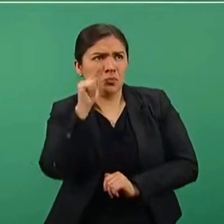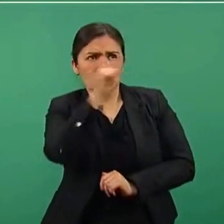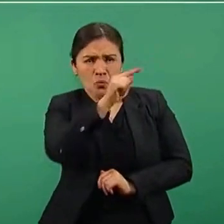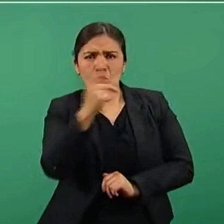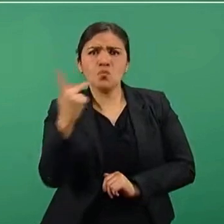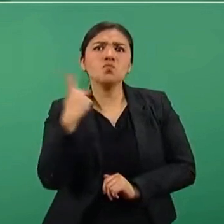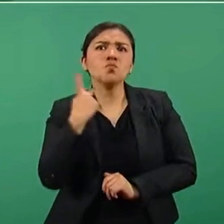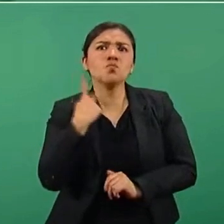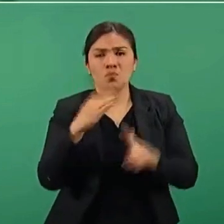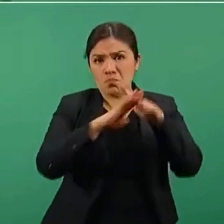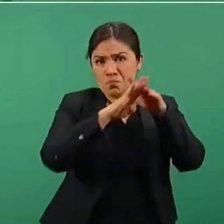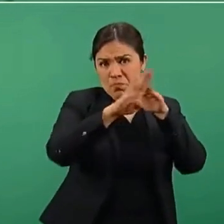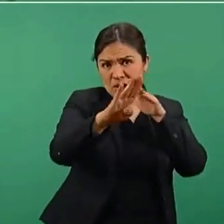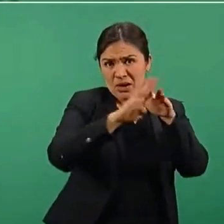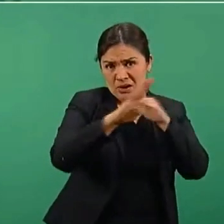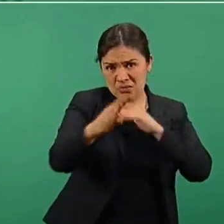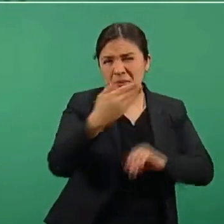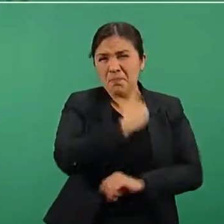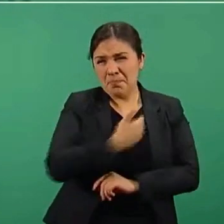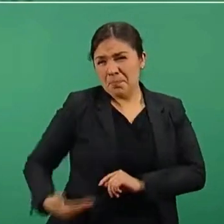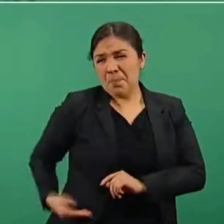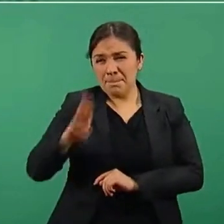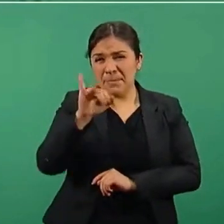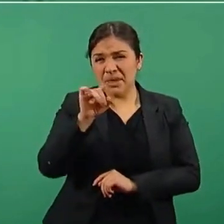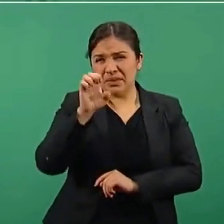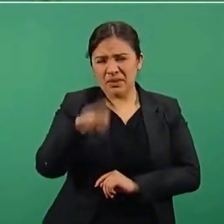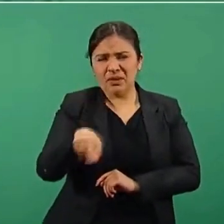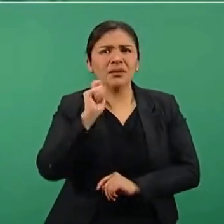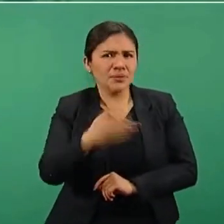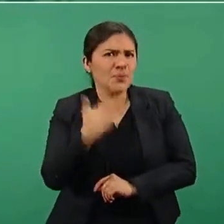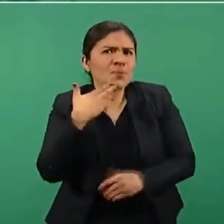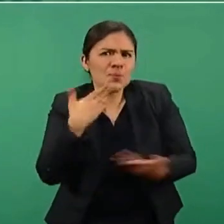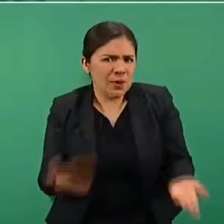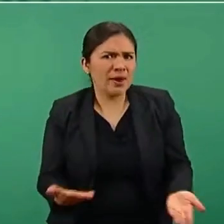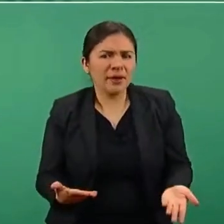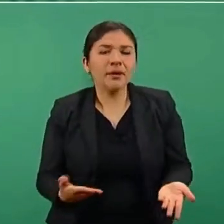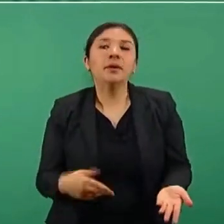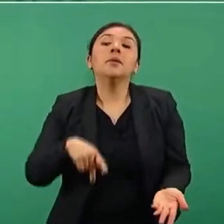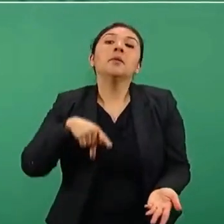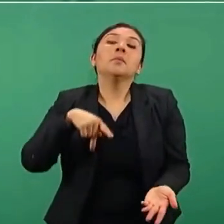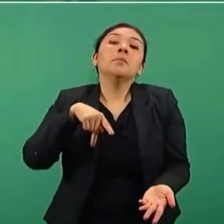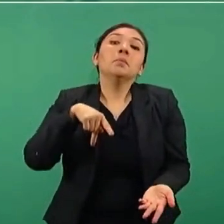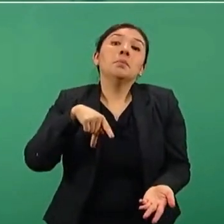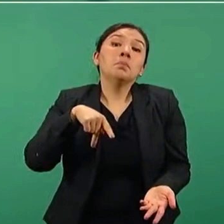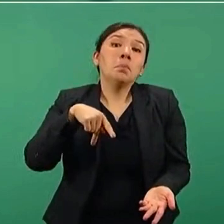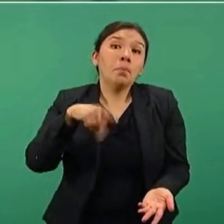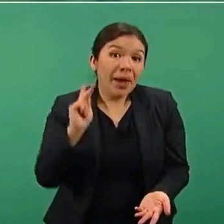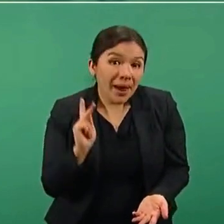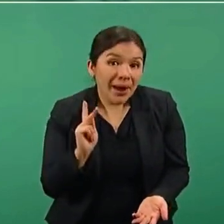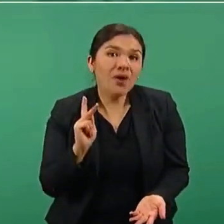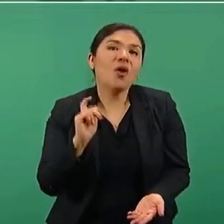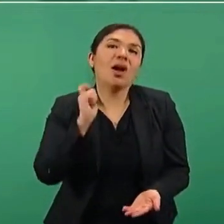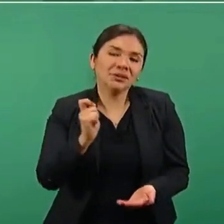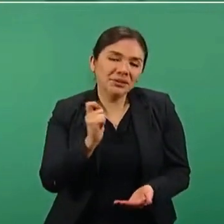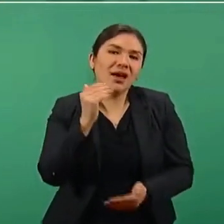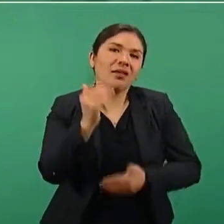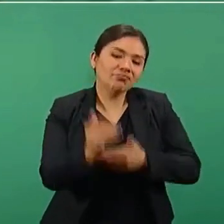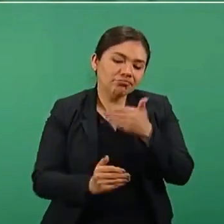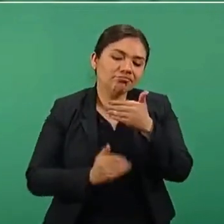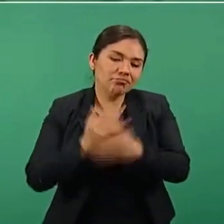migratoria del presidente Biden, pero que va a llevar tiempo.